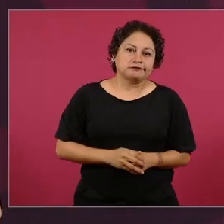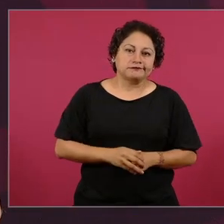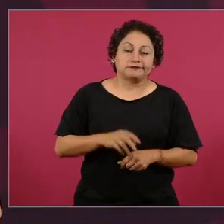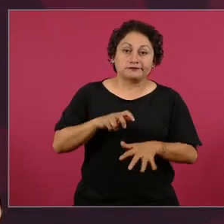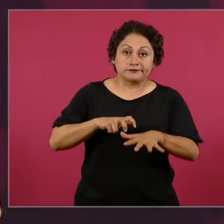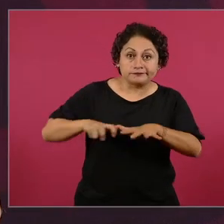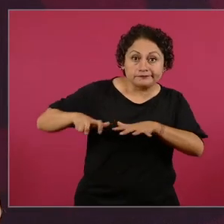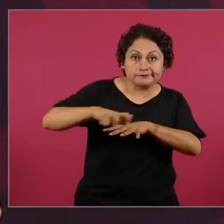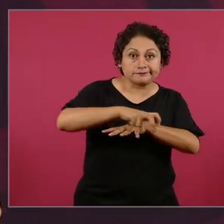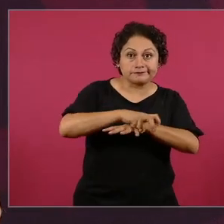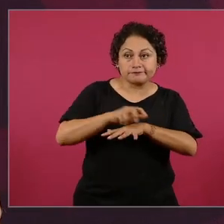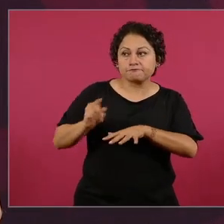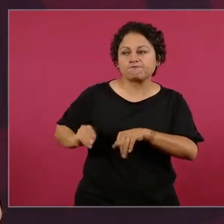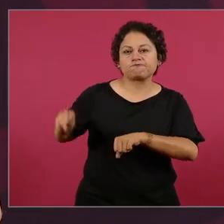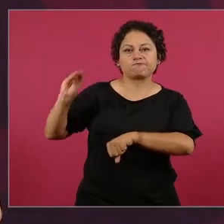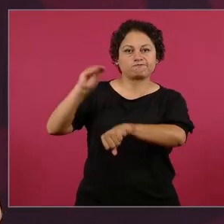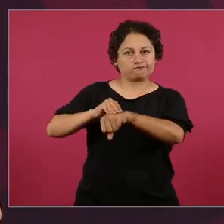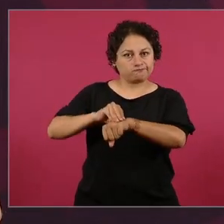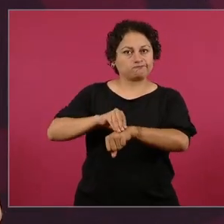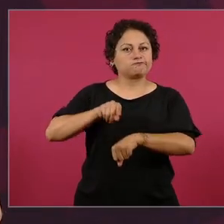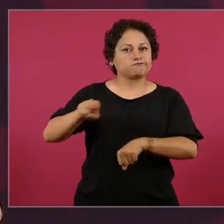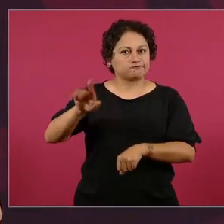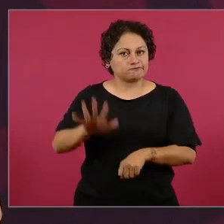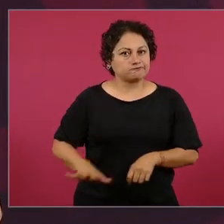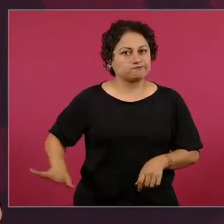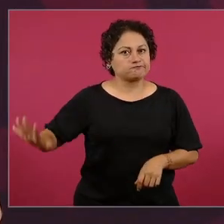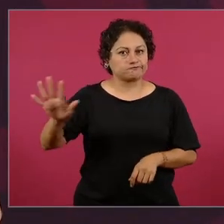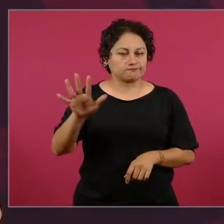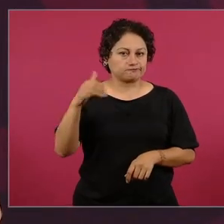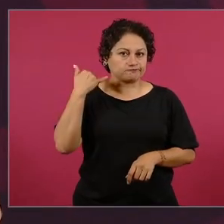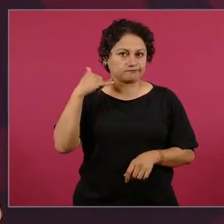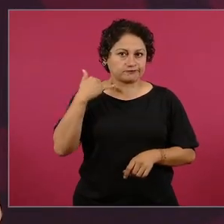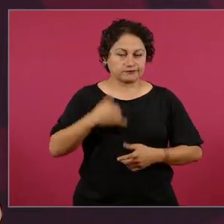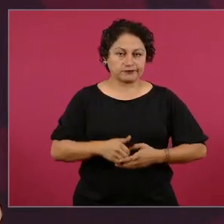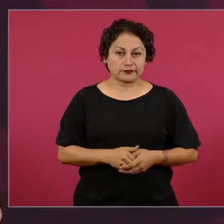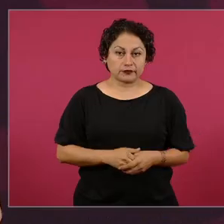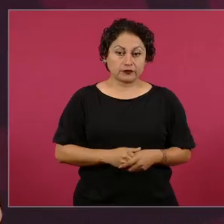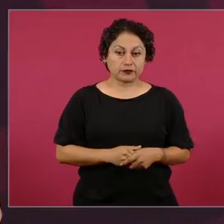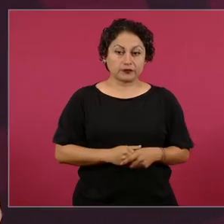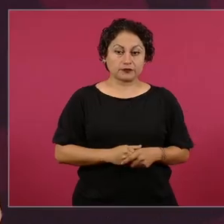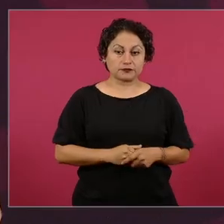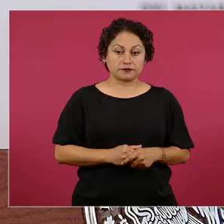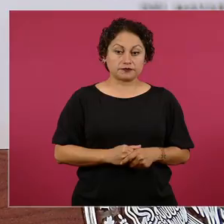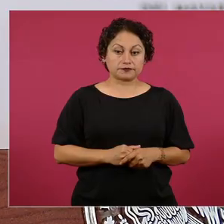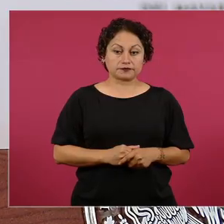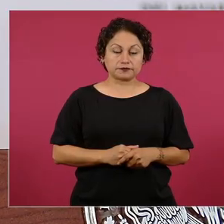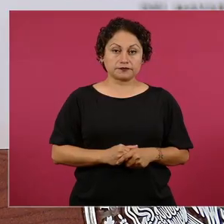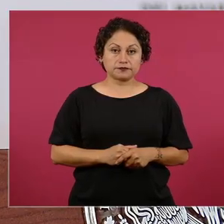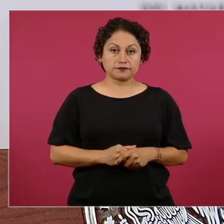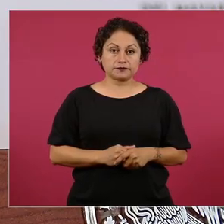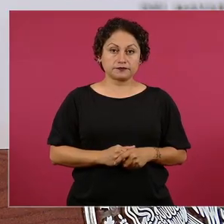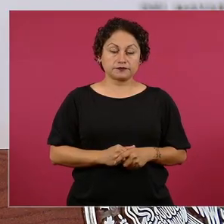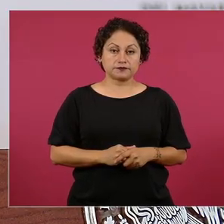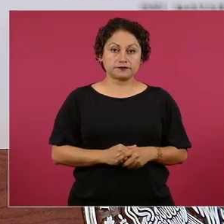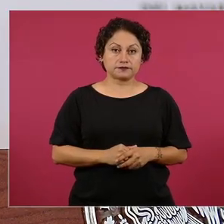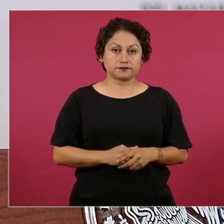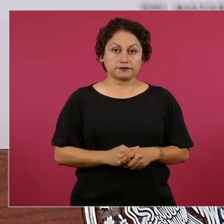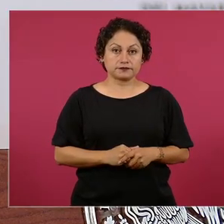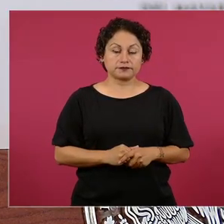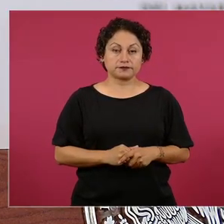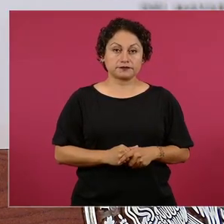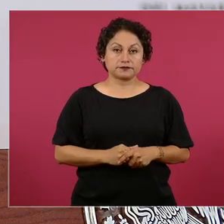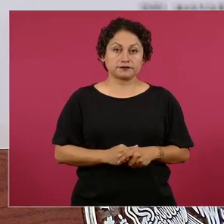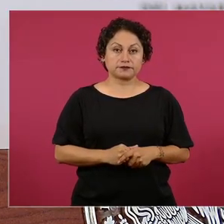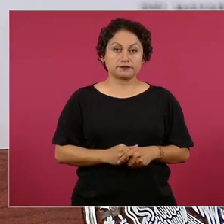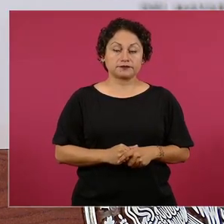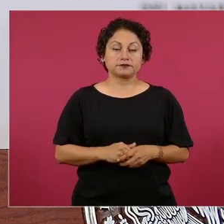la conservación, el mejoramiento de las